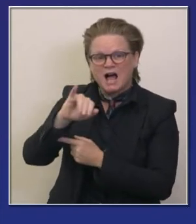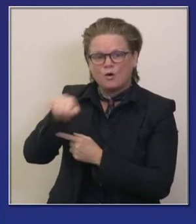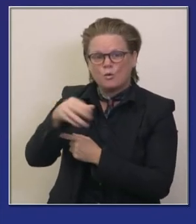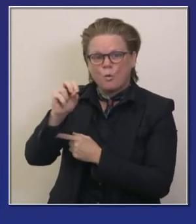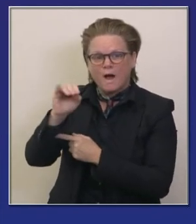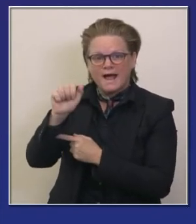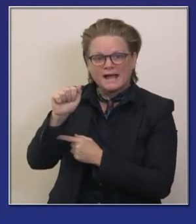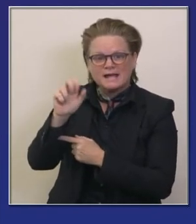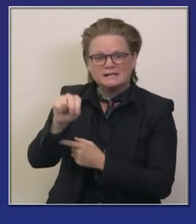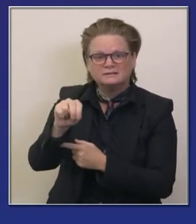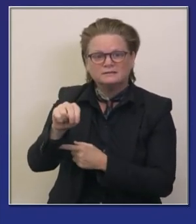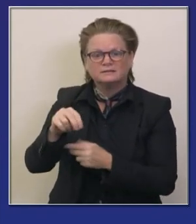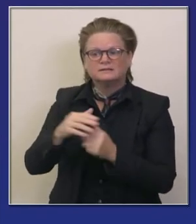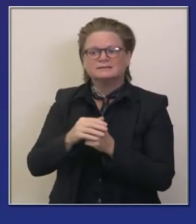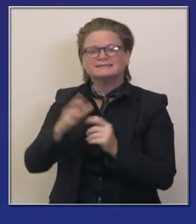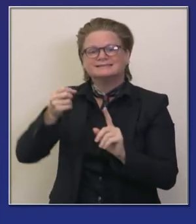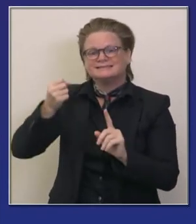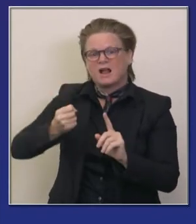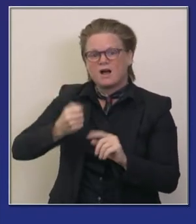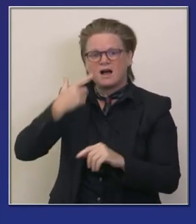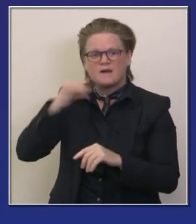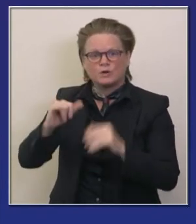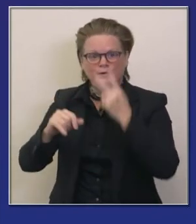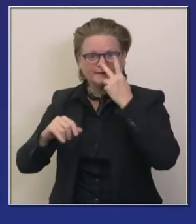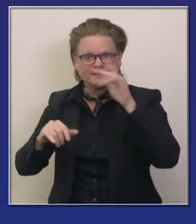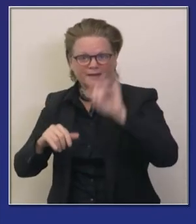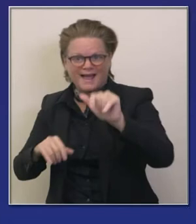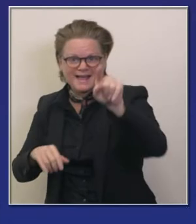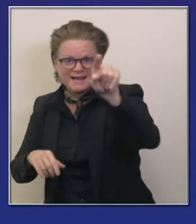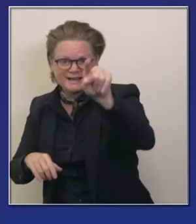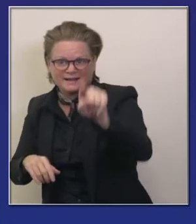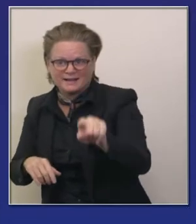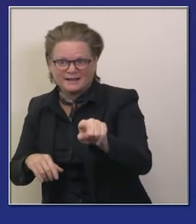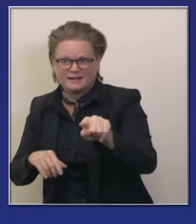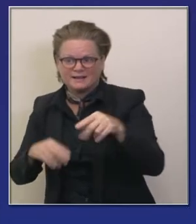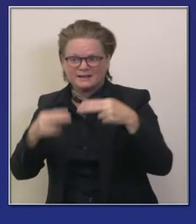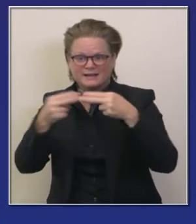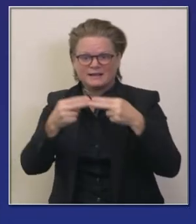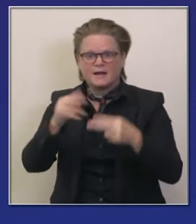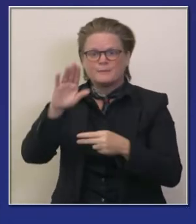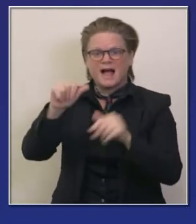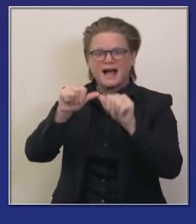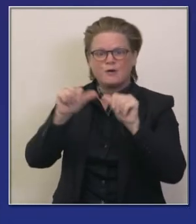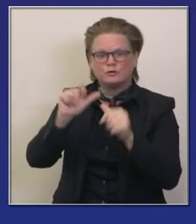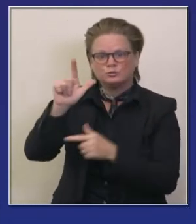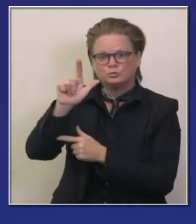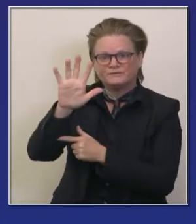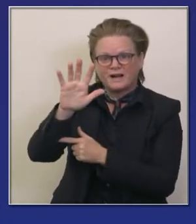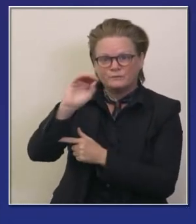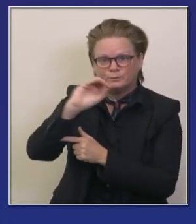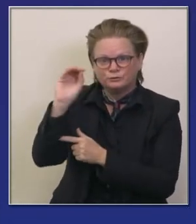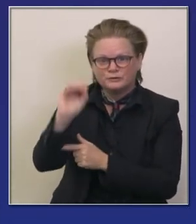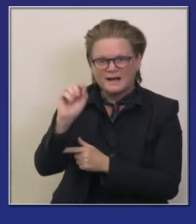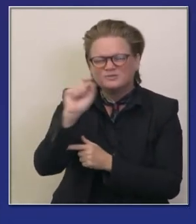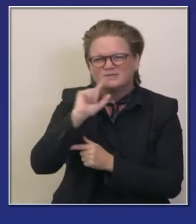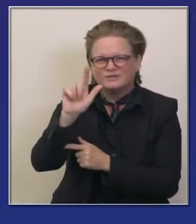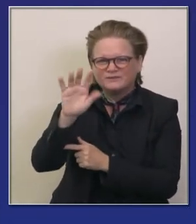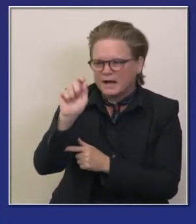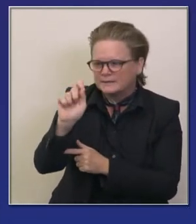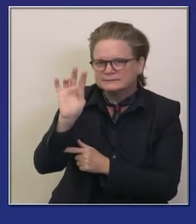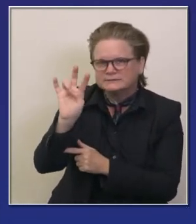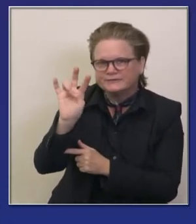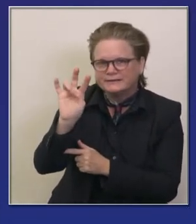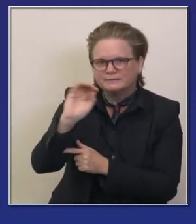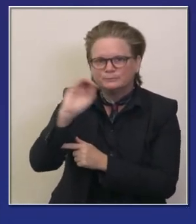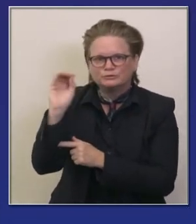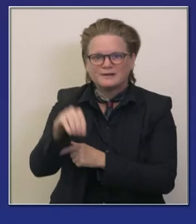en el área de la bahía actualmente están a 25.7 por ciento en el área de la bahía